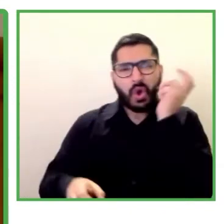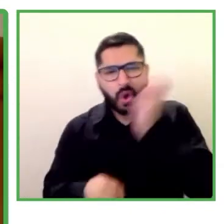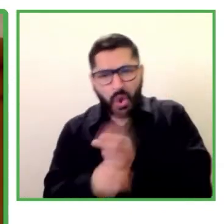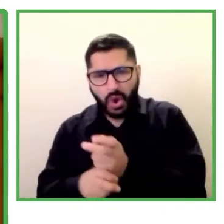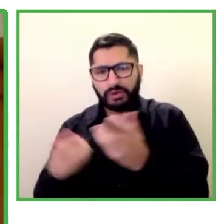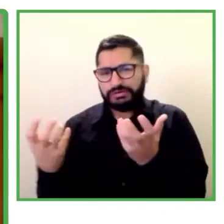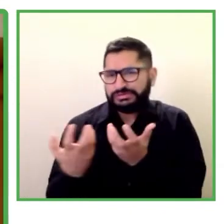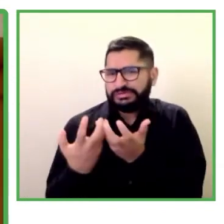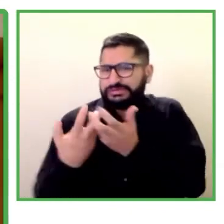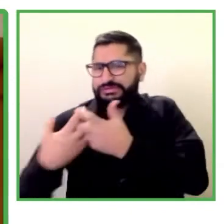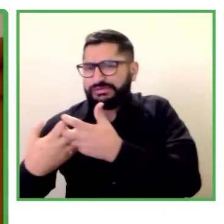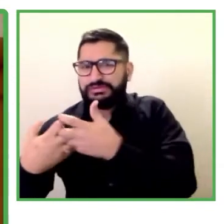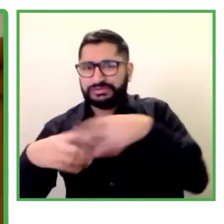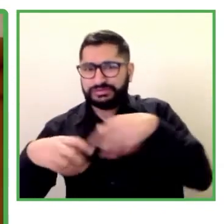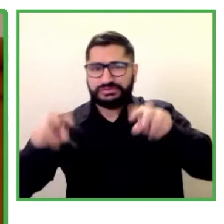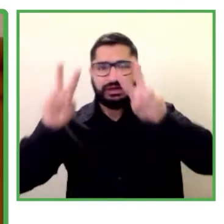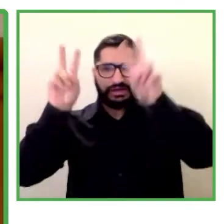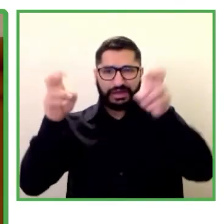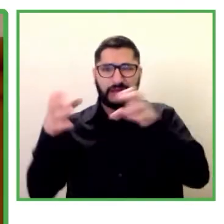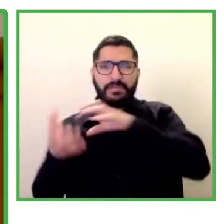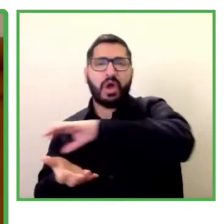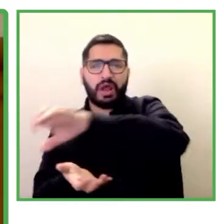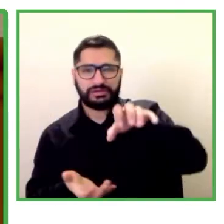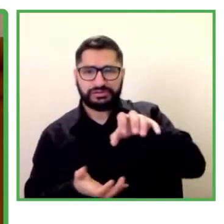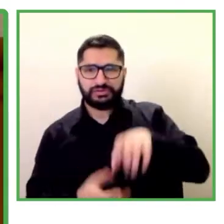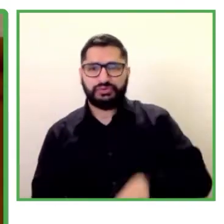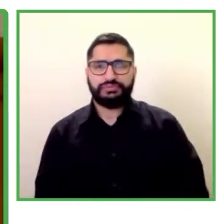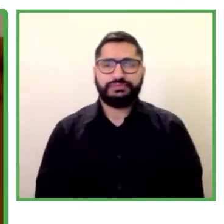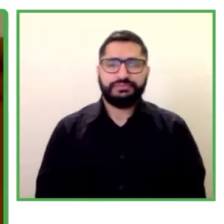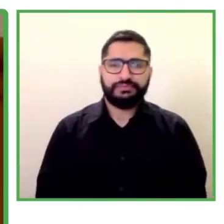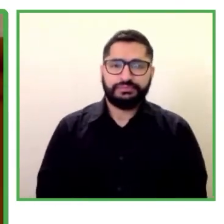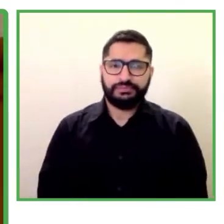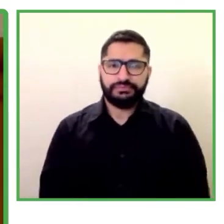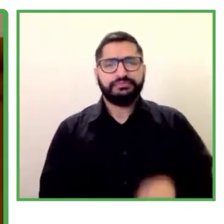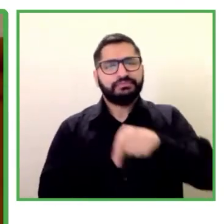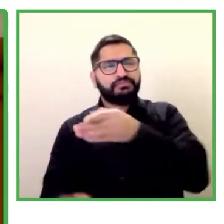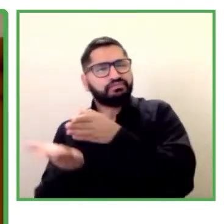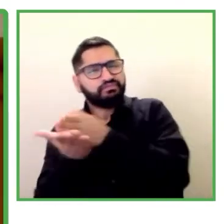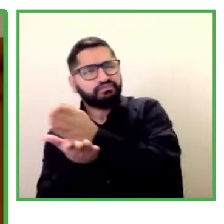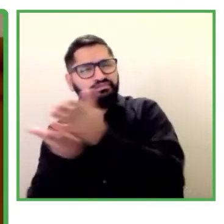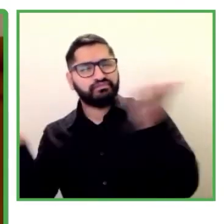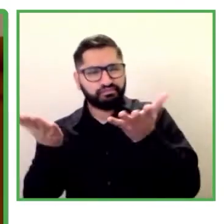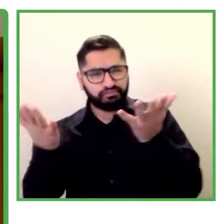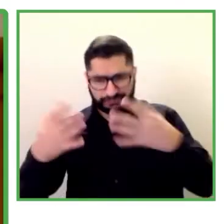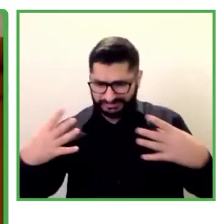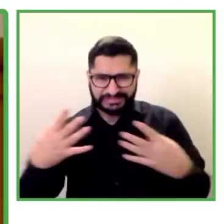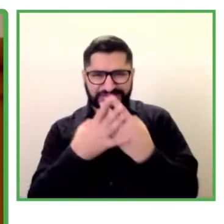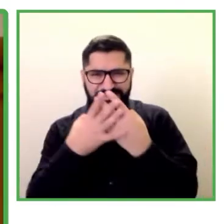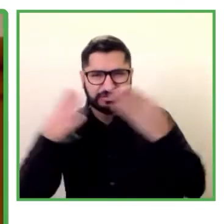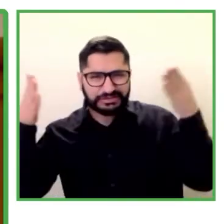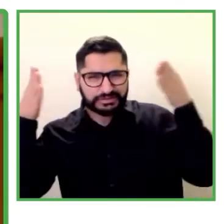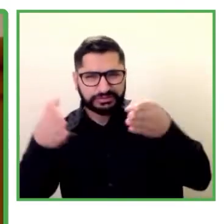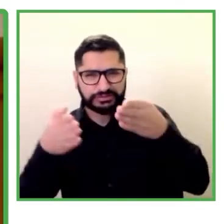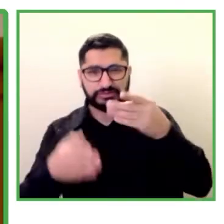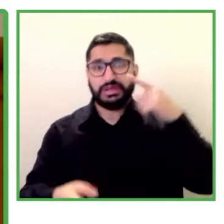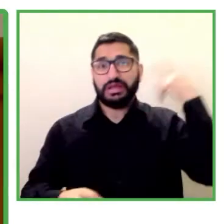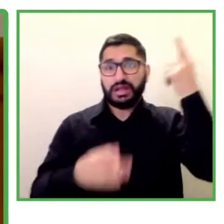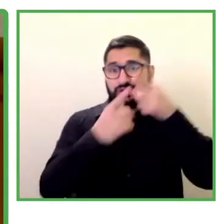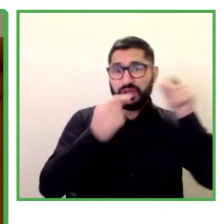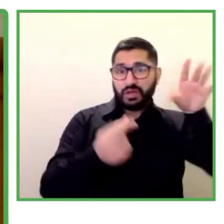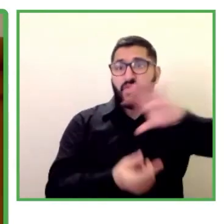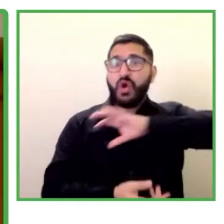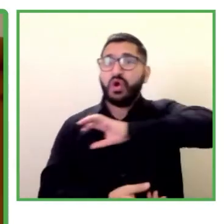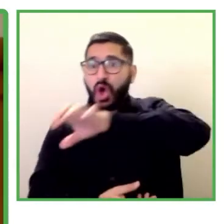La creación, la puesta en marcha de estas redes nacionales no es en absoluto sencilla. ¿Por qué? Porque requiere de una